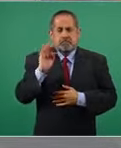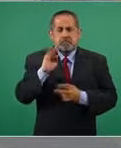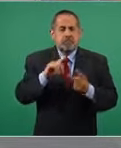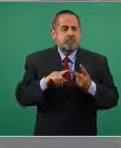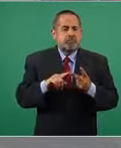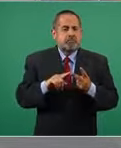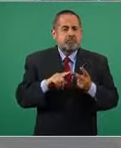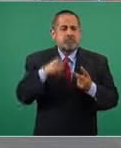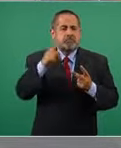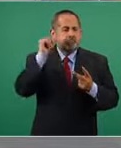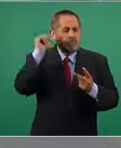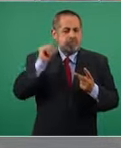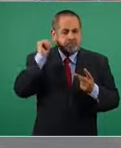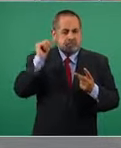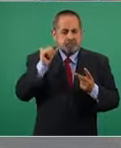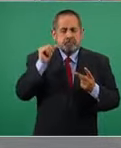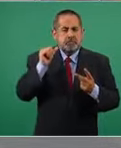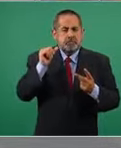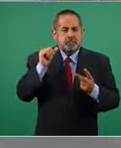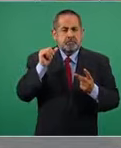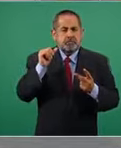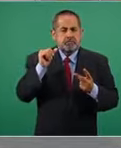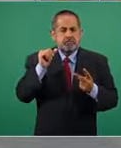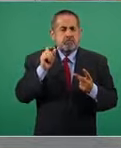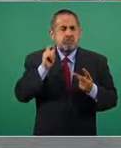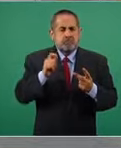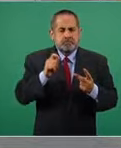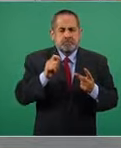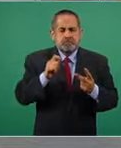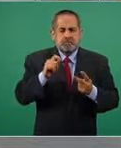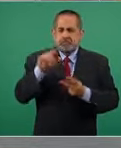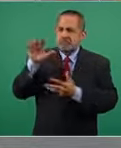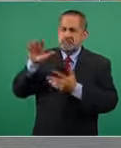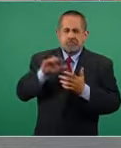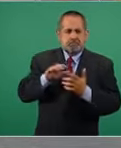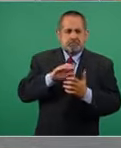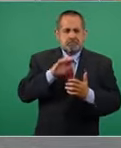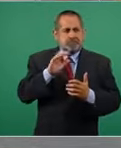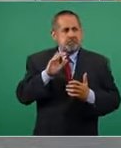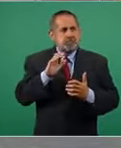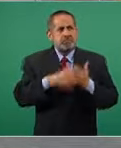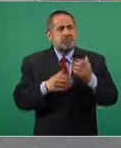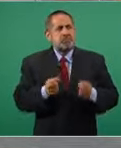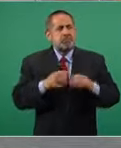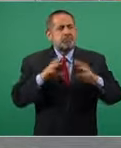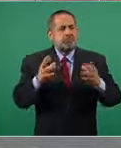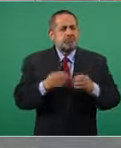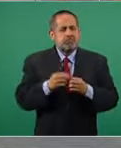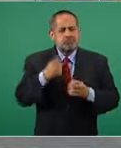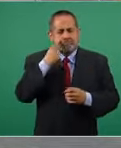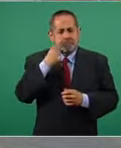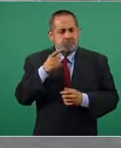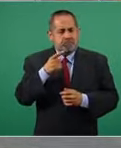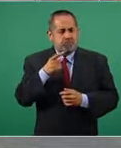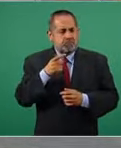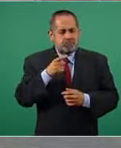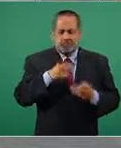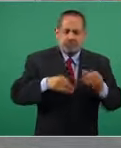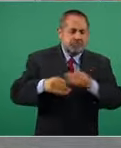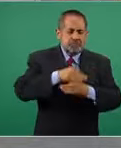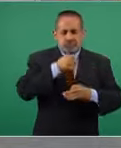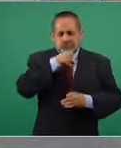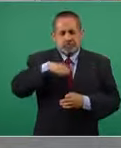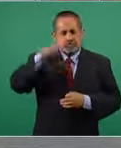abril vamos a tener vacunados cuando menos con una primera dosis a todos los